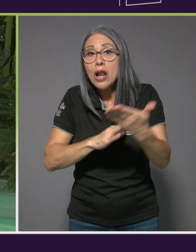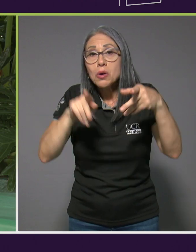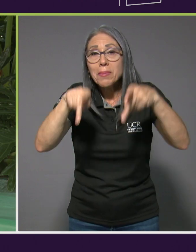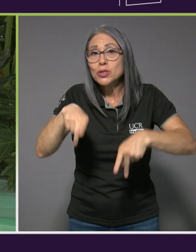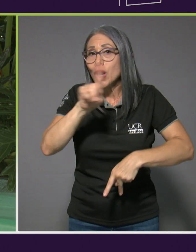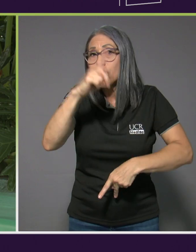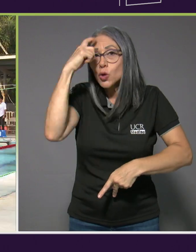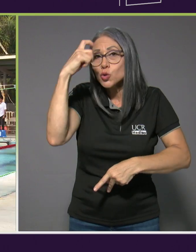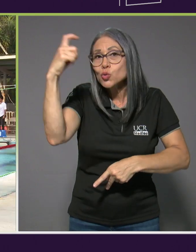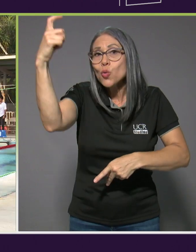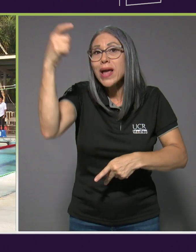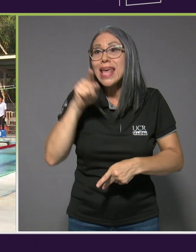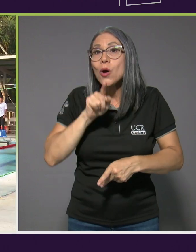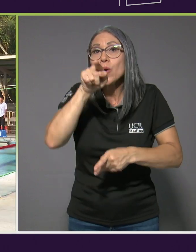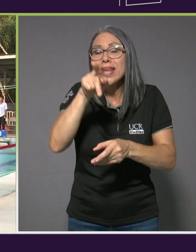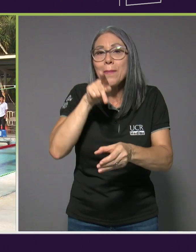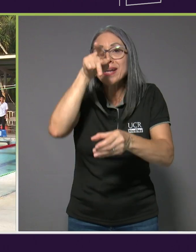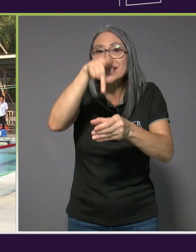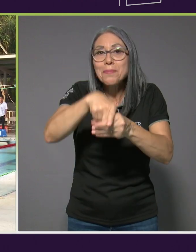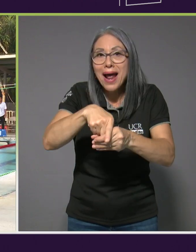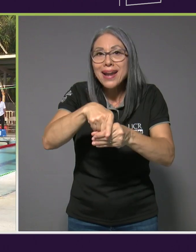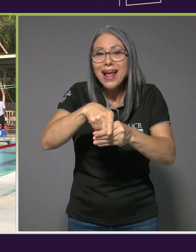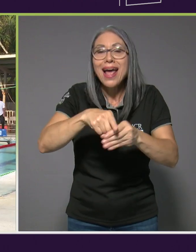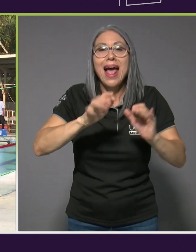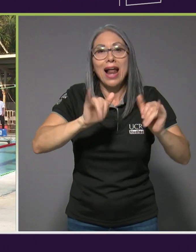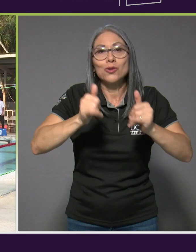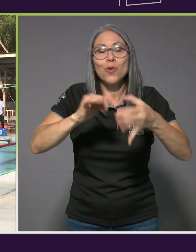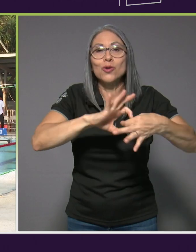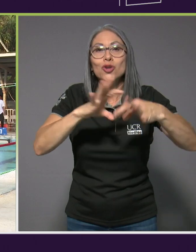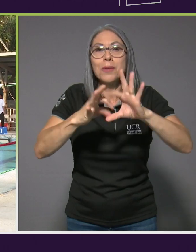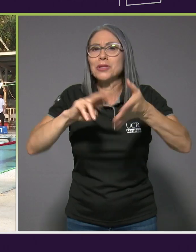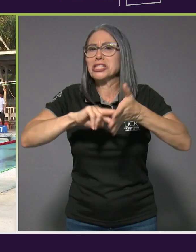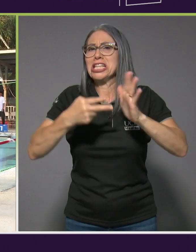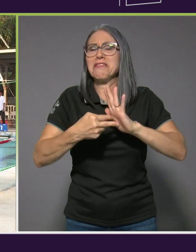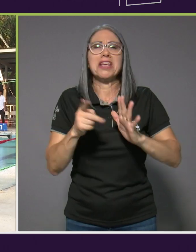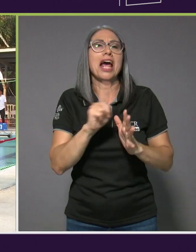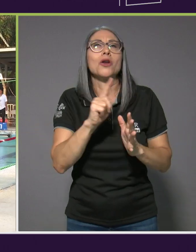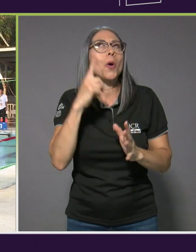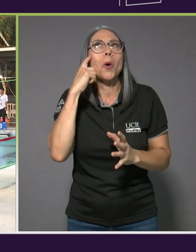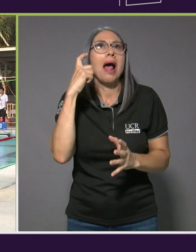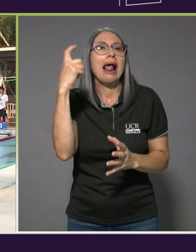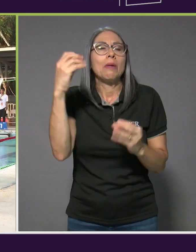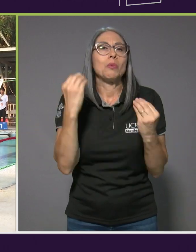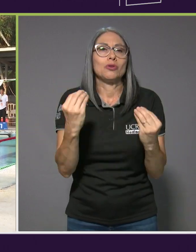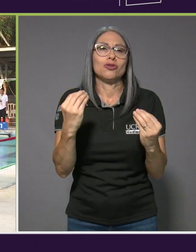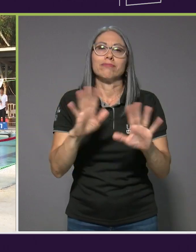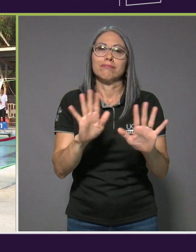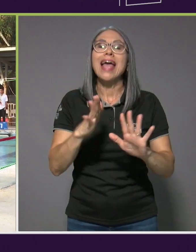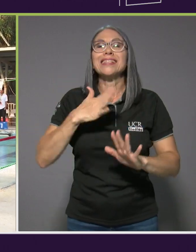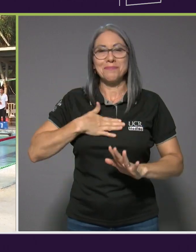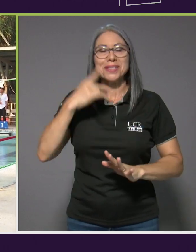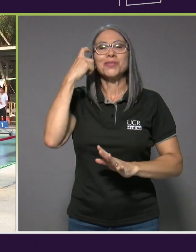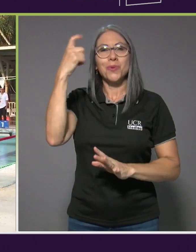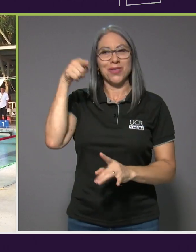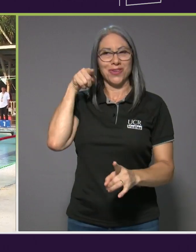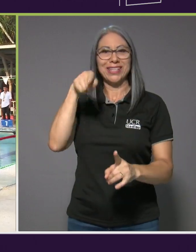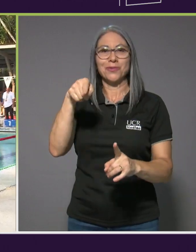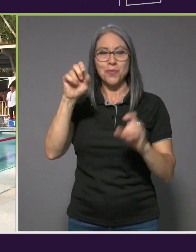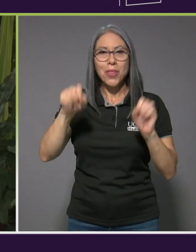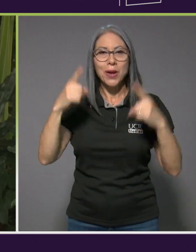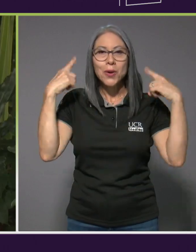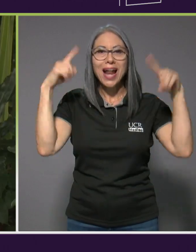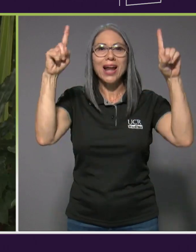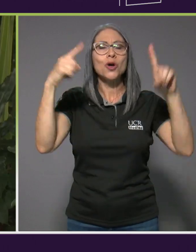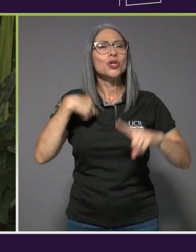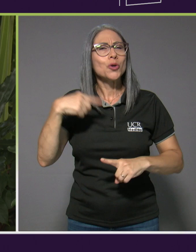creo que no tiene mucha ambición, entonces creo que ese sería mi sueño. He pensado muchas veces en ese momento si se